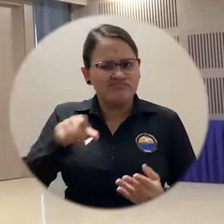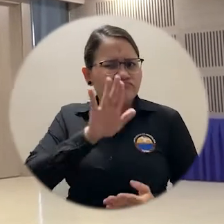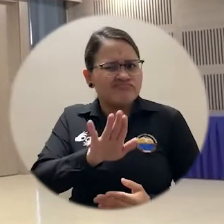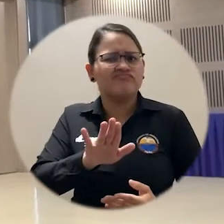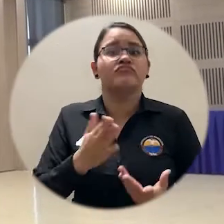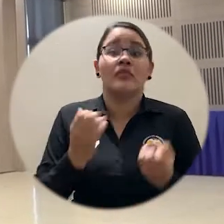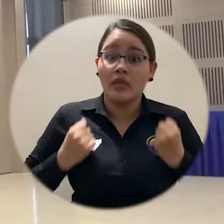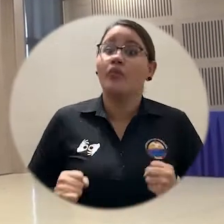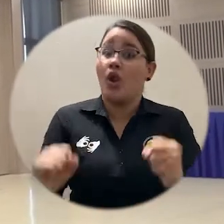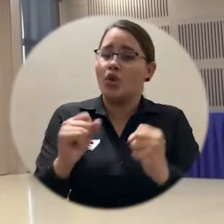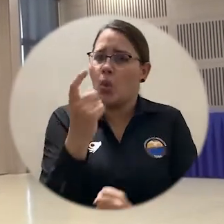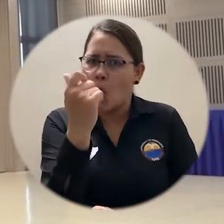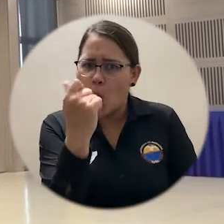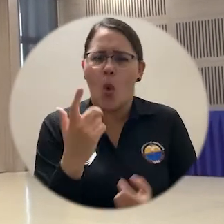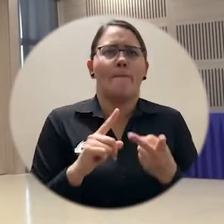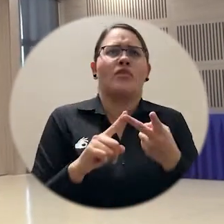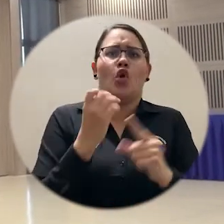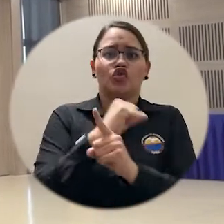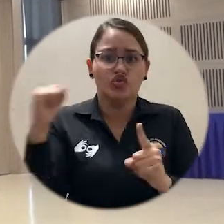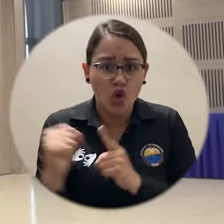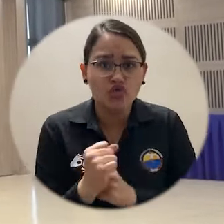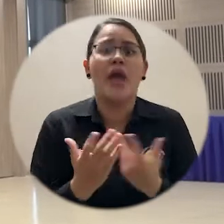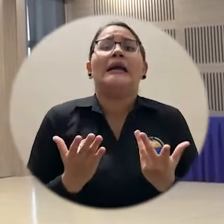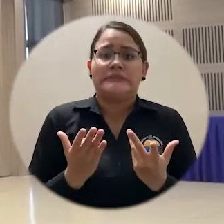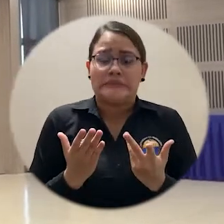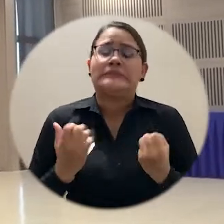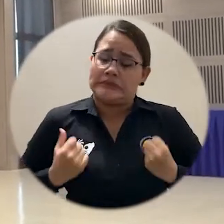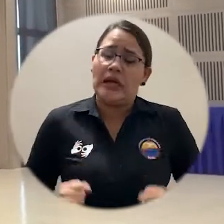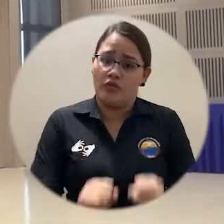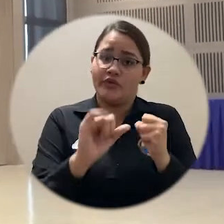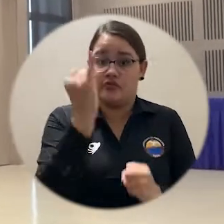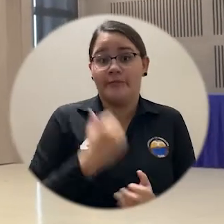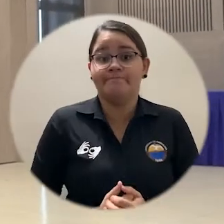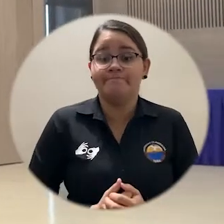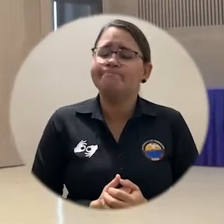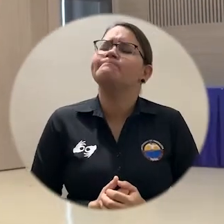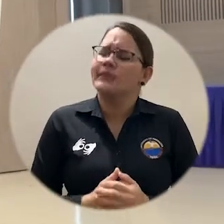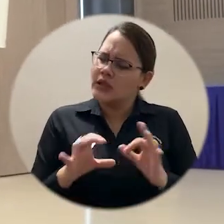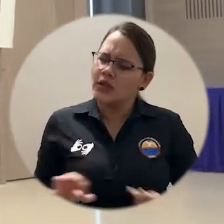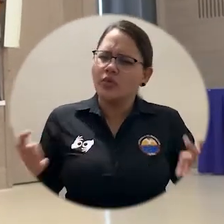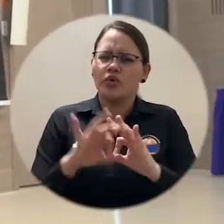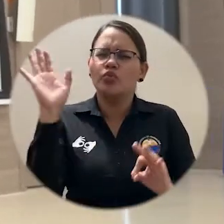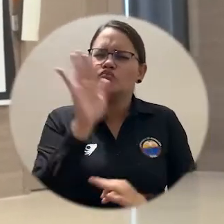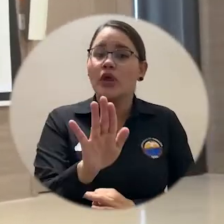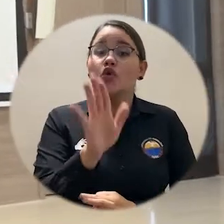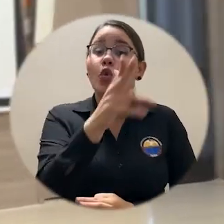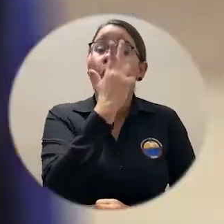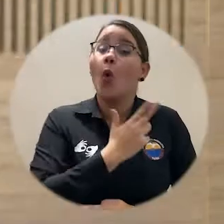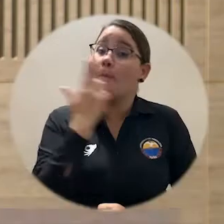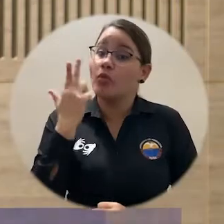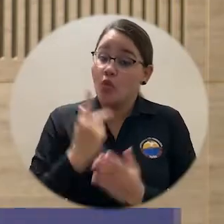académico, social. Y sepan que su compromiso, no con la universidad, sino con su propio proyecto de LIDA,